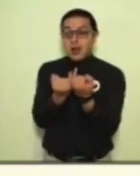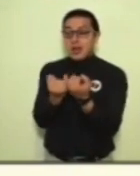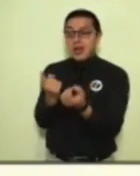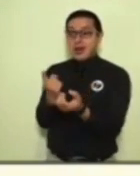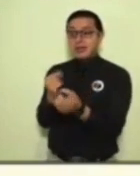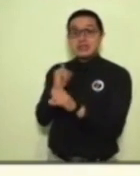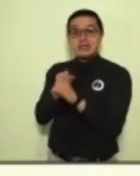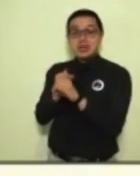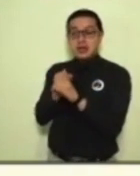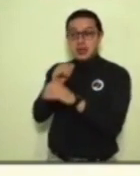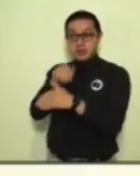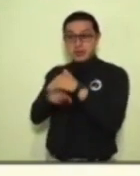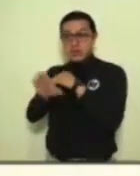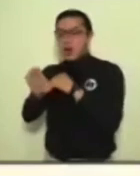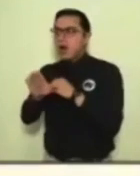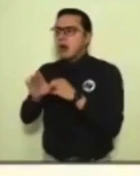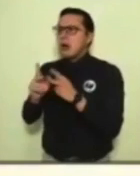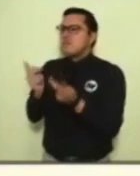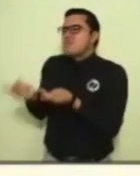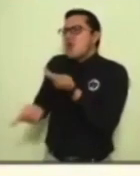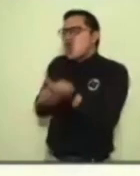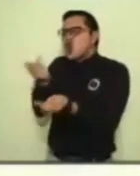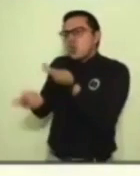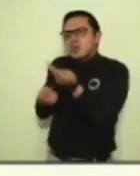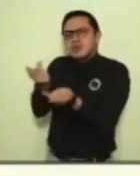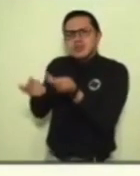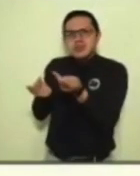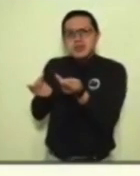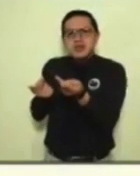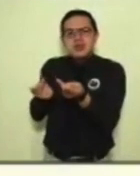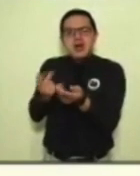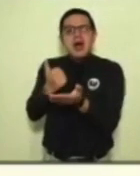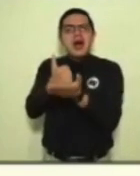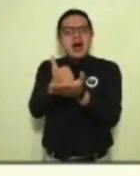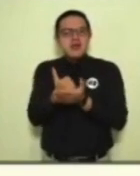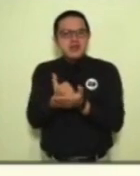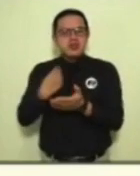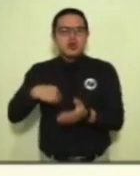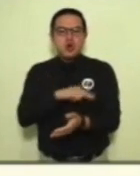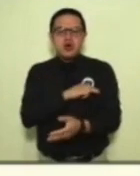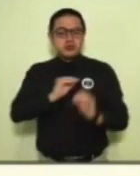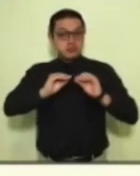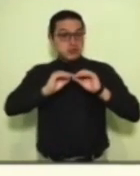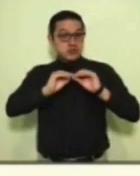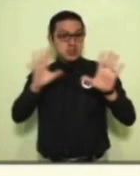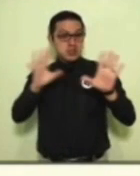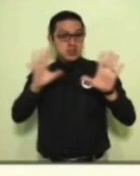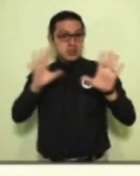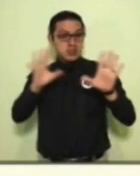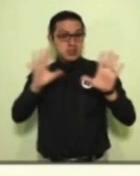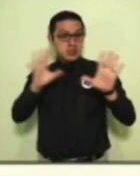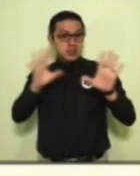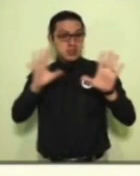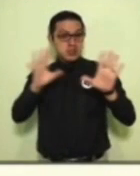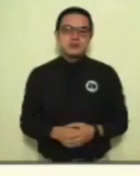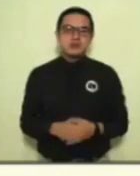rendición de cuentas real, efectiva y combatir la pobreza